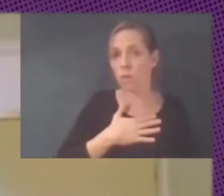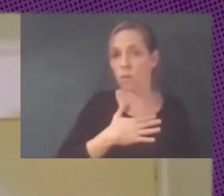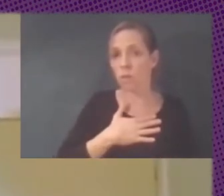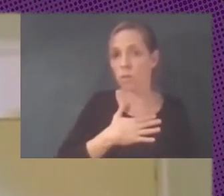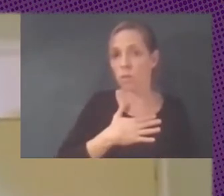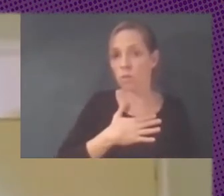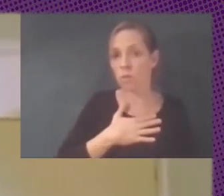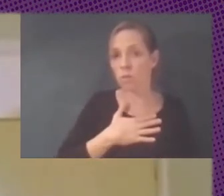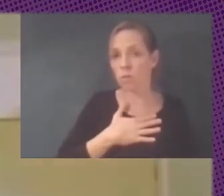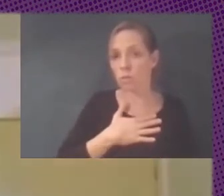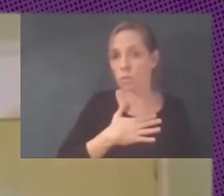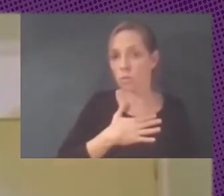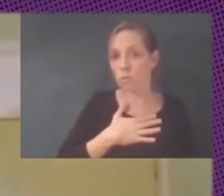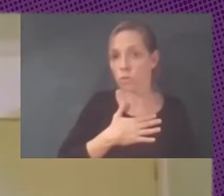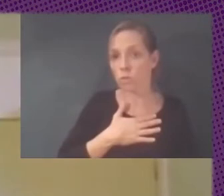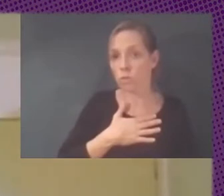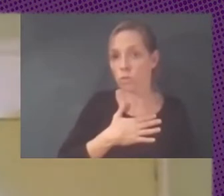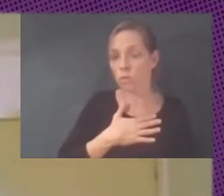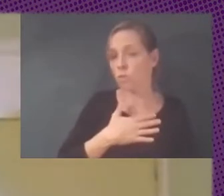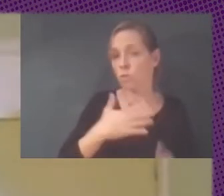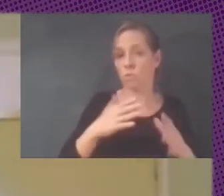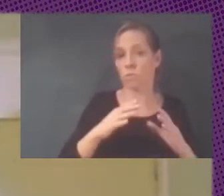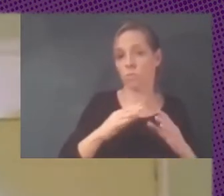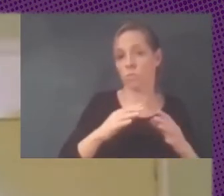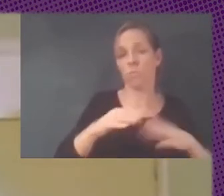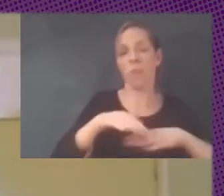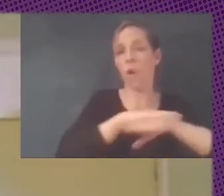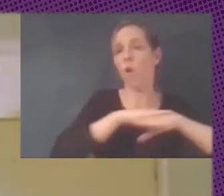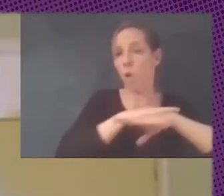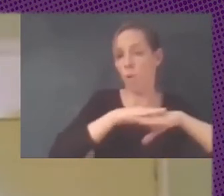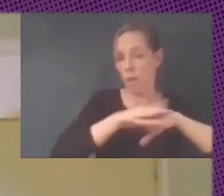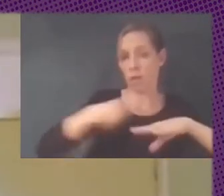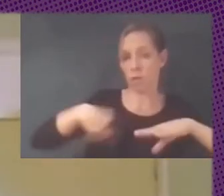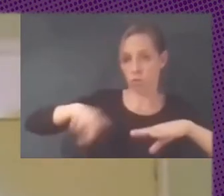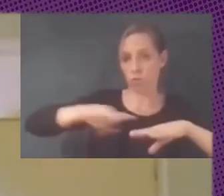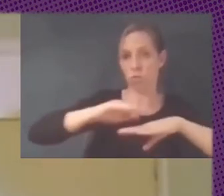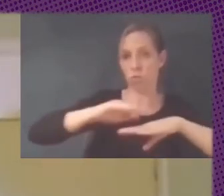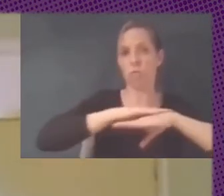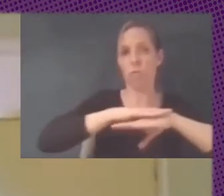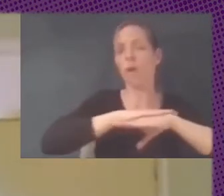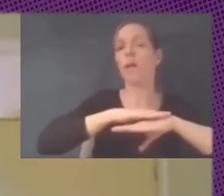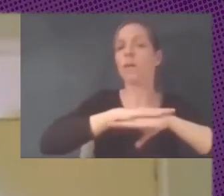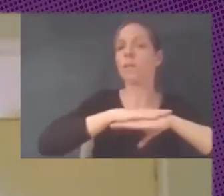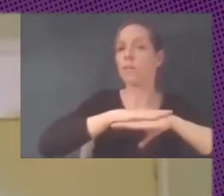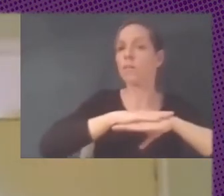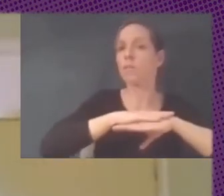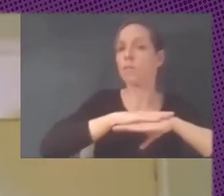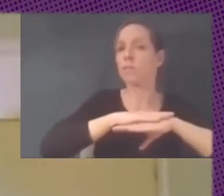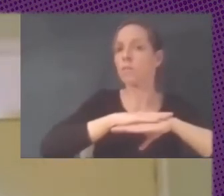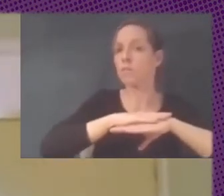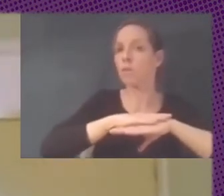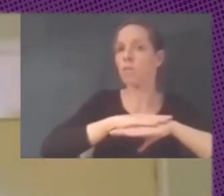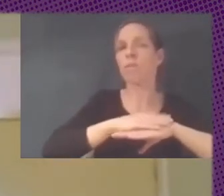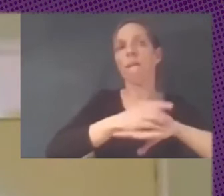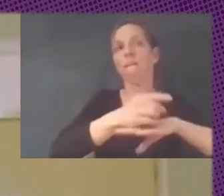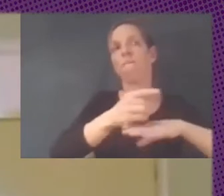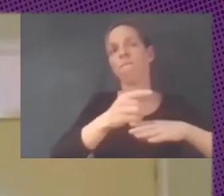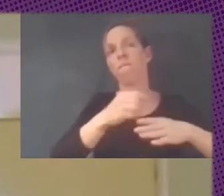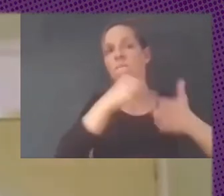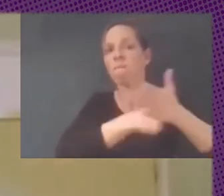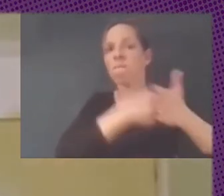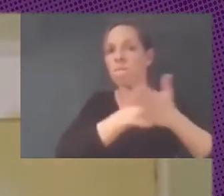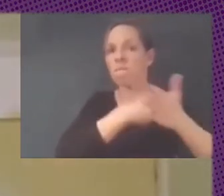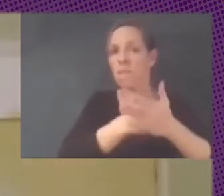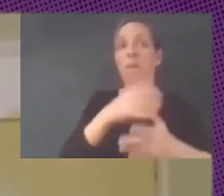pensar en el mundo político que tenemos que adoptar software libre porque necesitamos